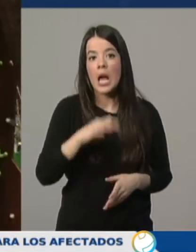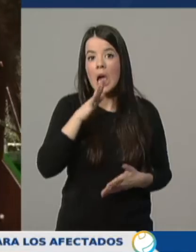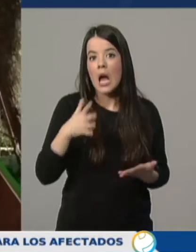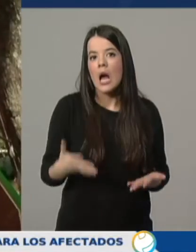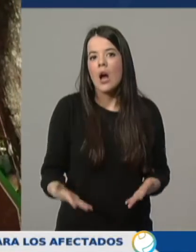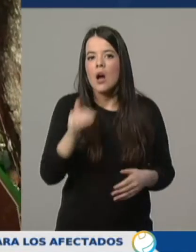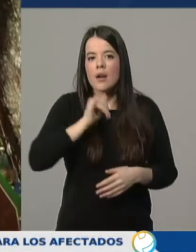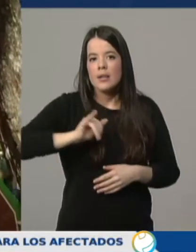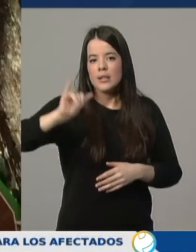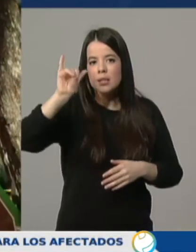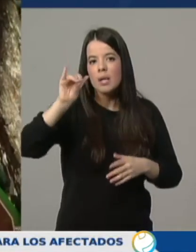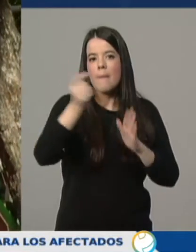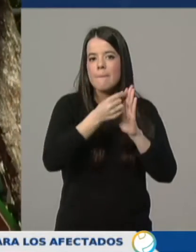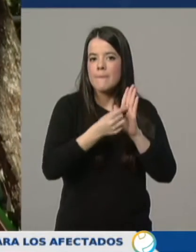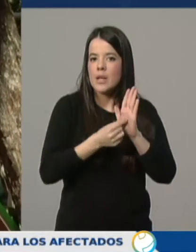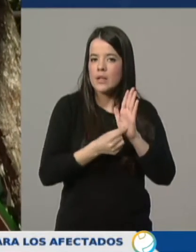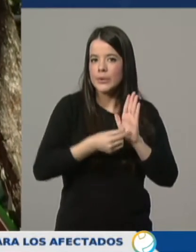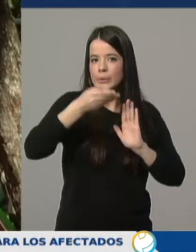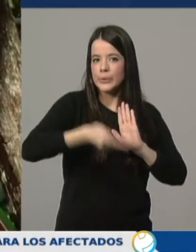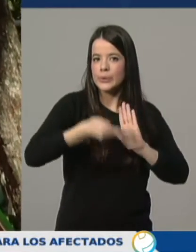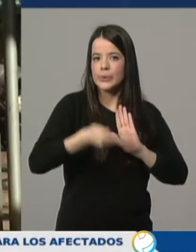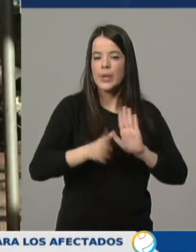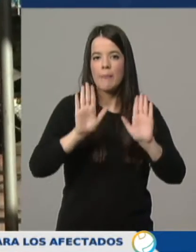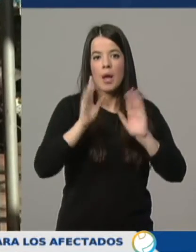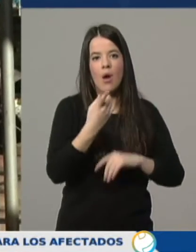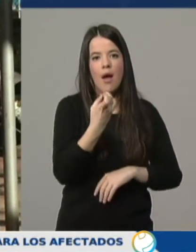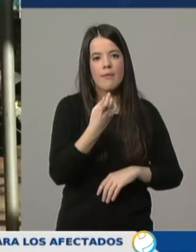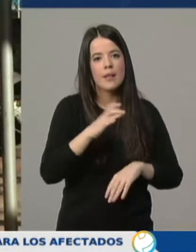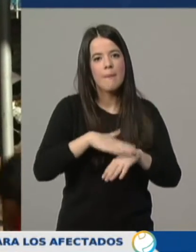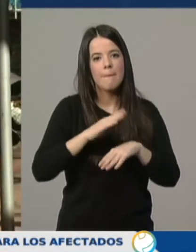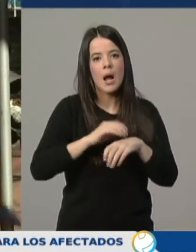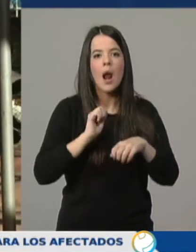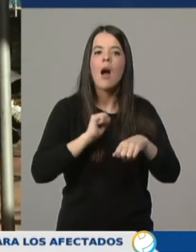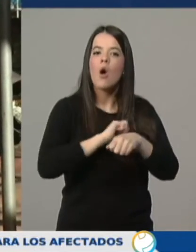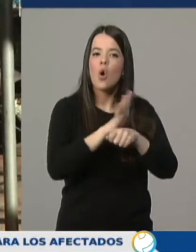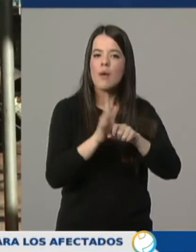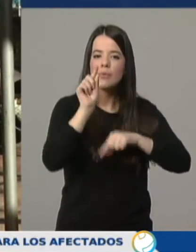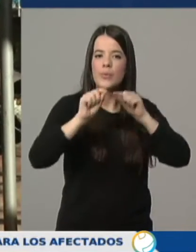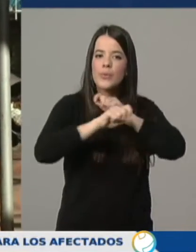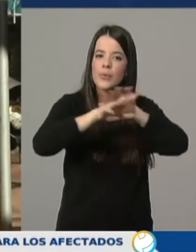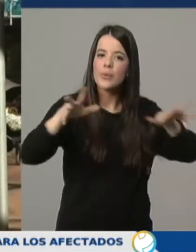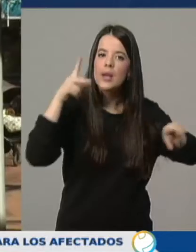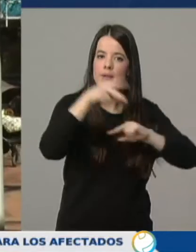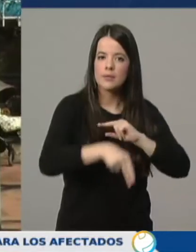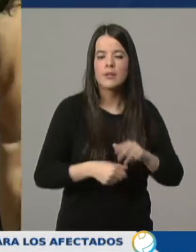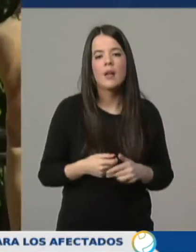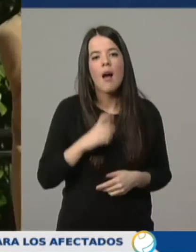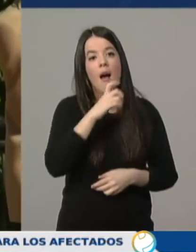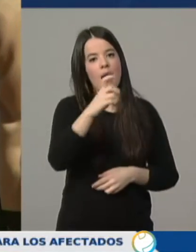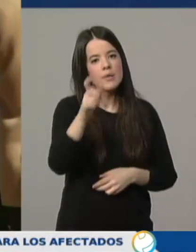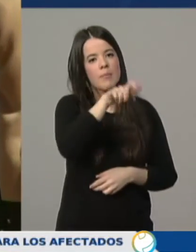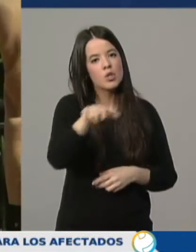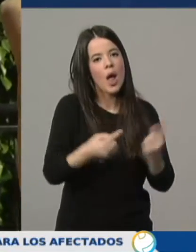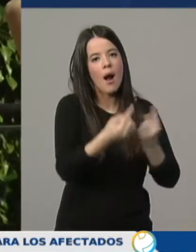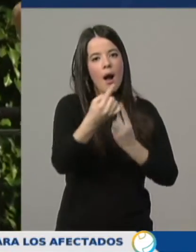medidas contundentes pero necesarias para frenar la propagación del coronavirus. Sal Alba ha hecho un llamamiento a la responsabilidad de cada